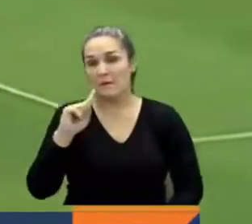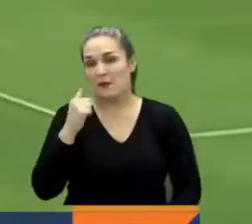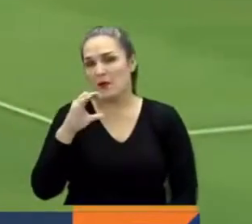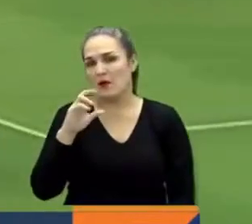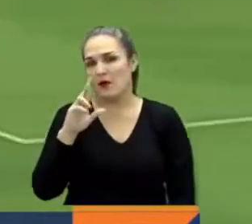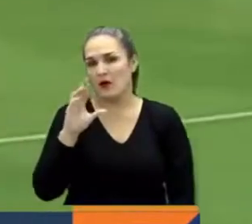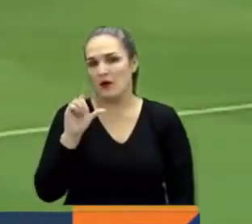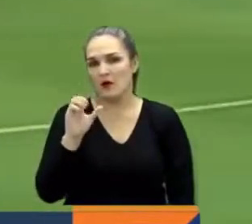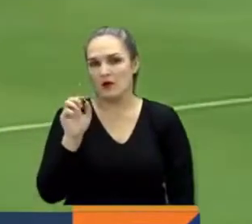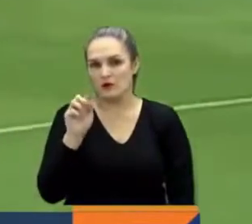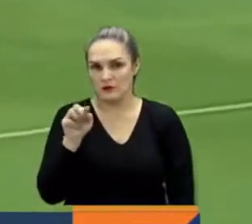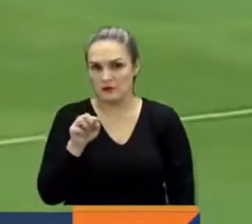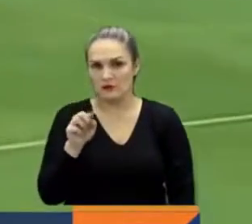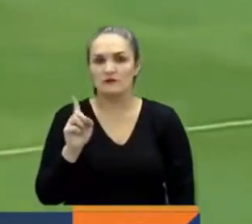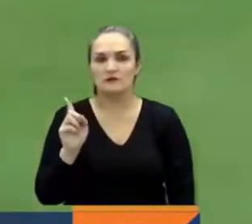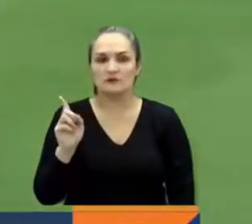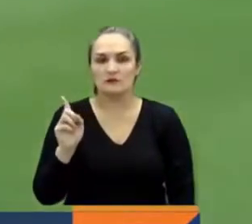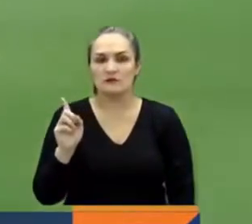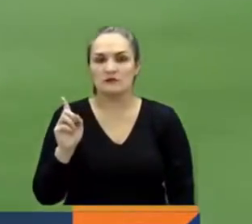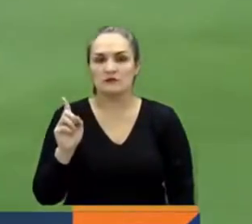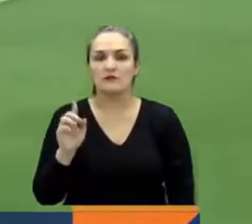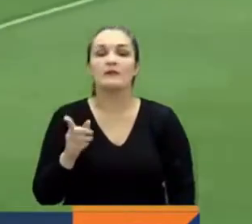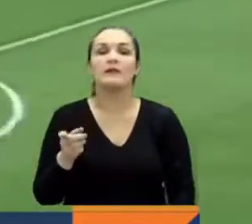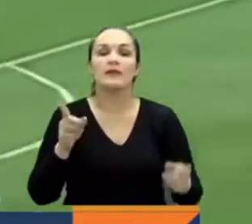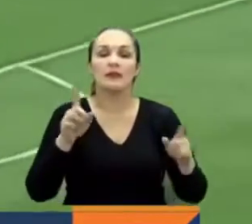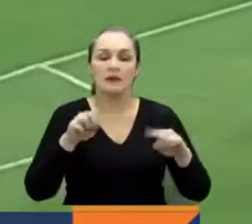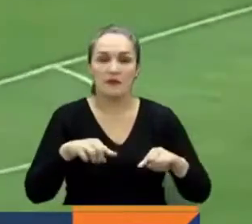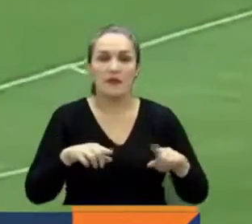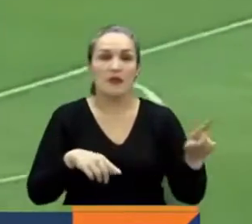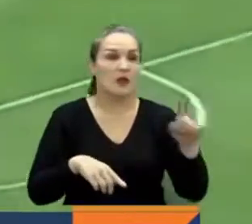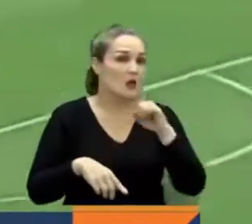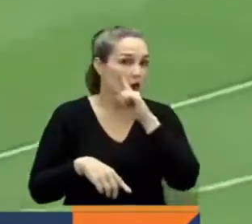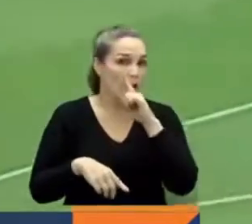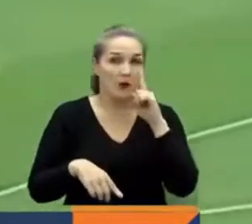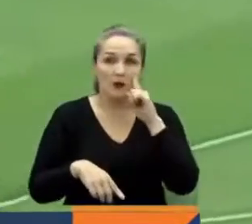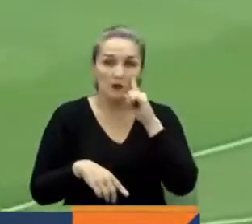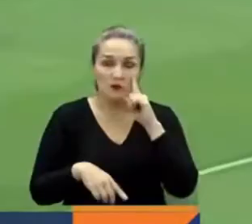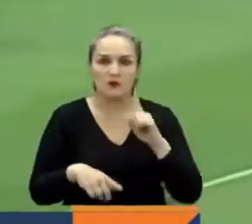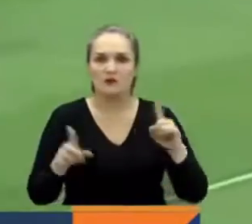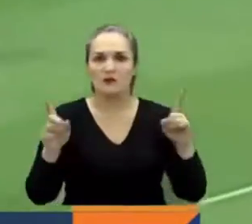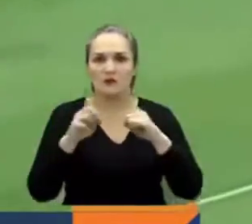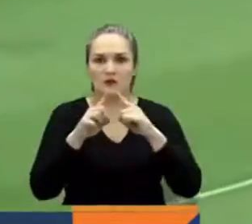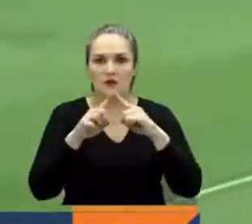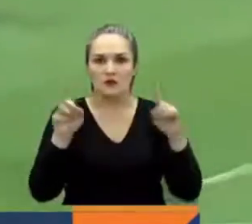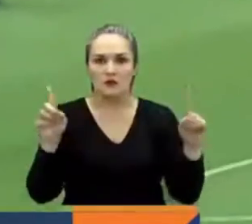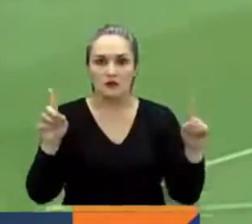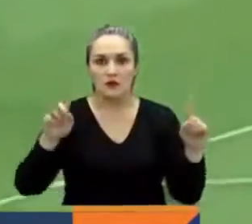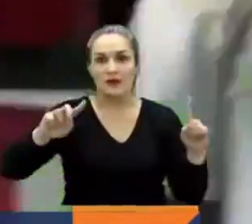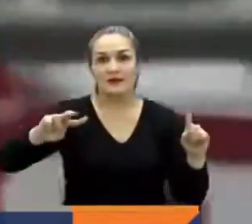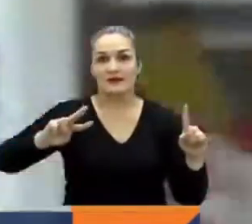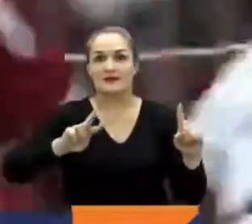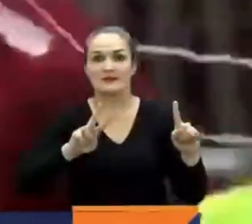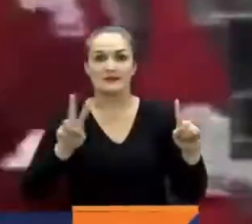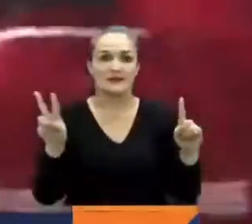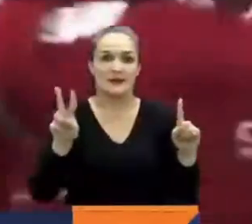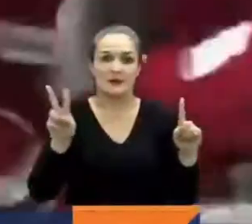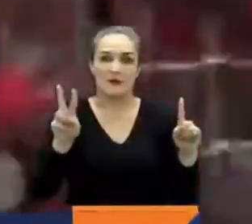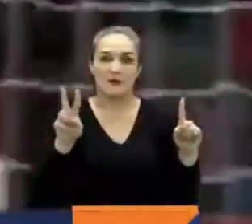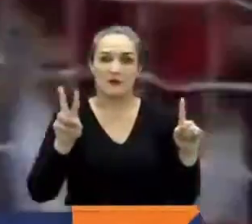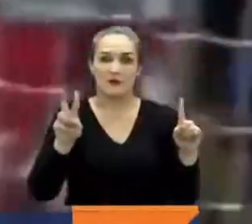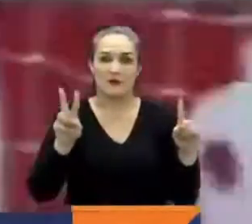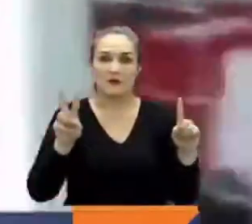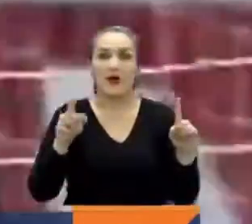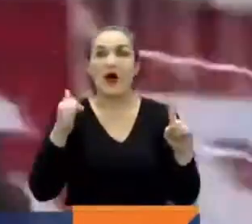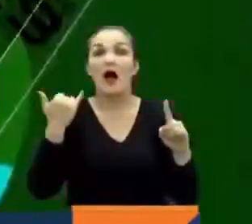Luis Cariaco González para los tiburones 1-1. Y Gianfranco Peña marcó el segundo para el Escarlata, que llegó a 10 puntos y quedó a 3 del